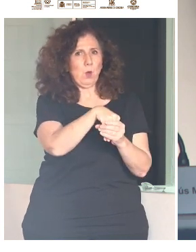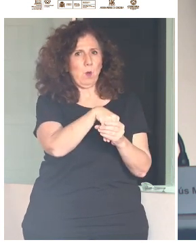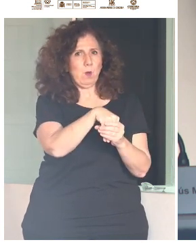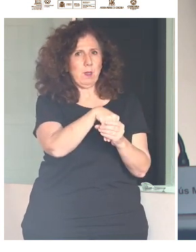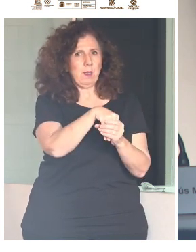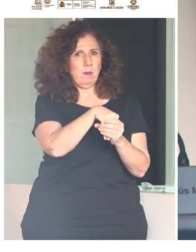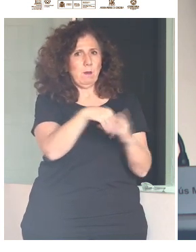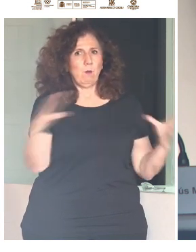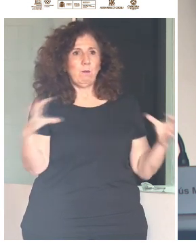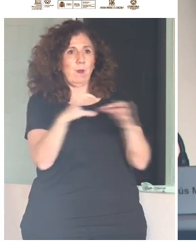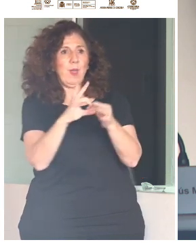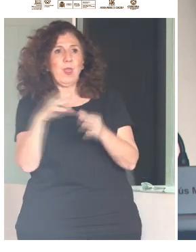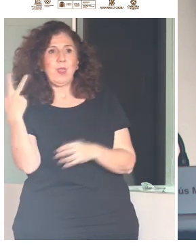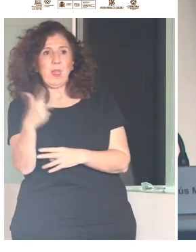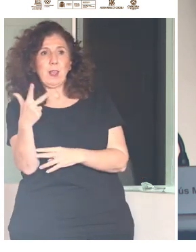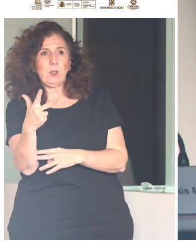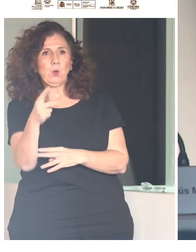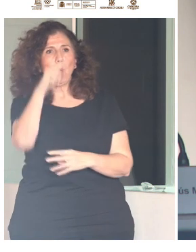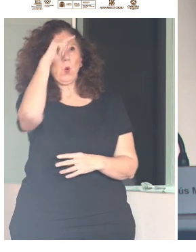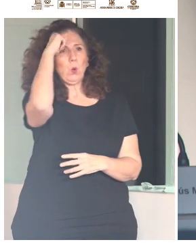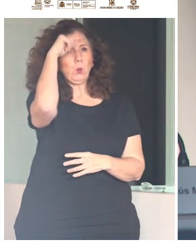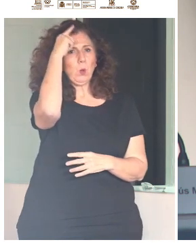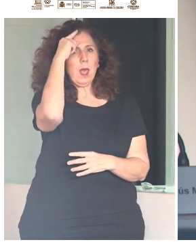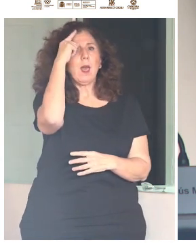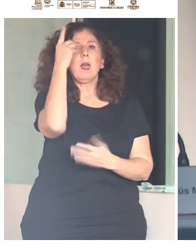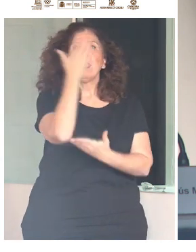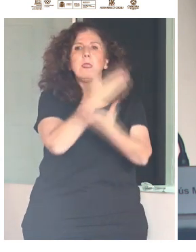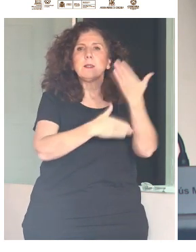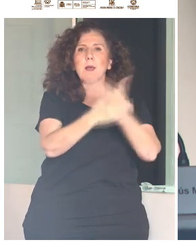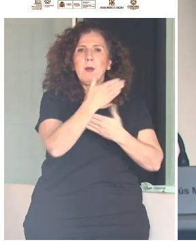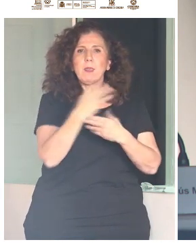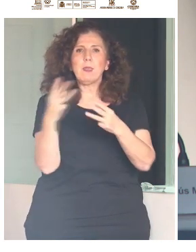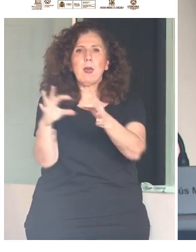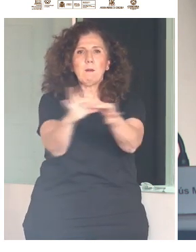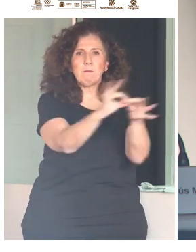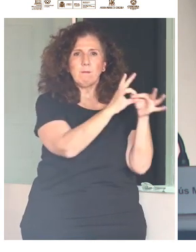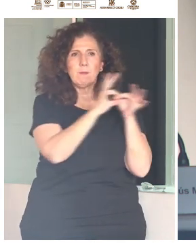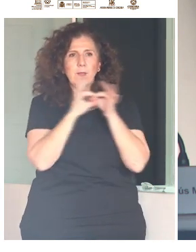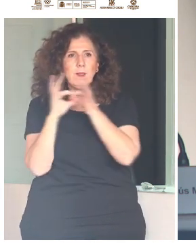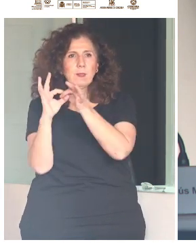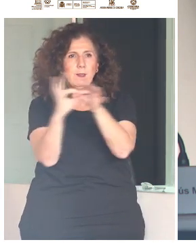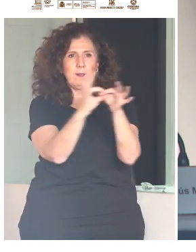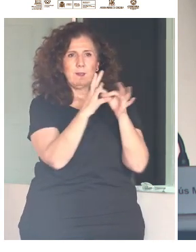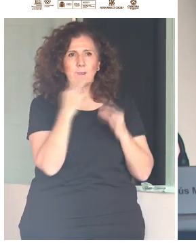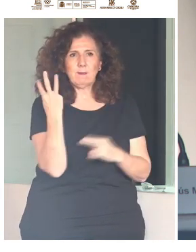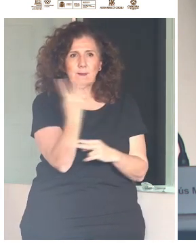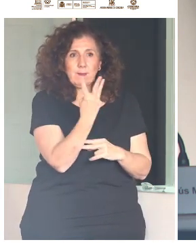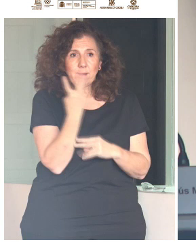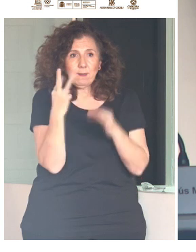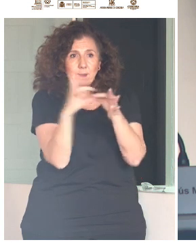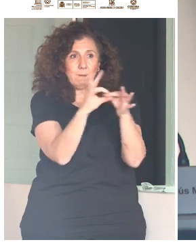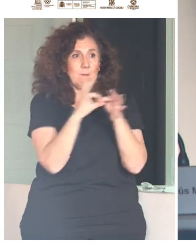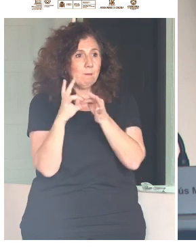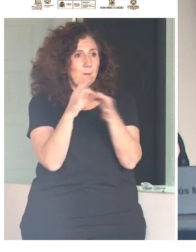derecho, cultura y discapacidad para conformar un trinomio perfecto y